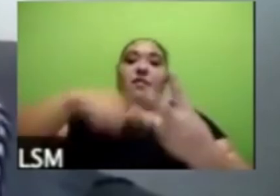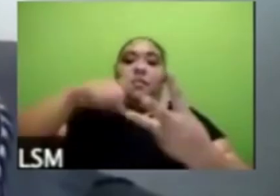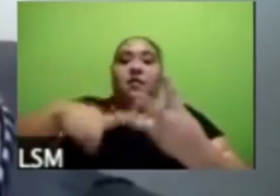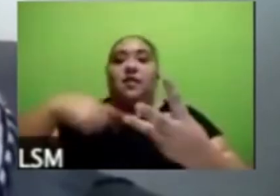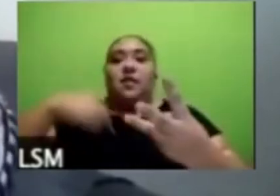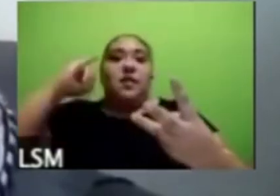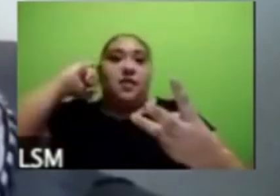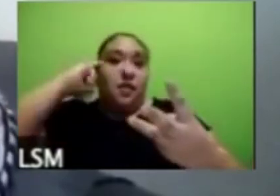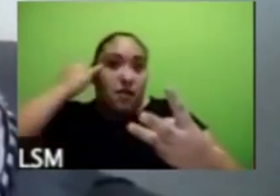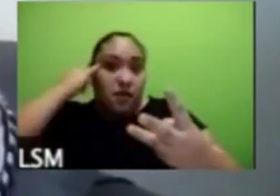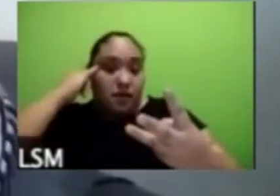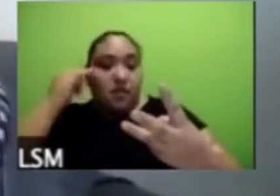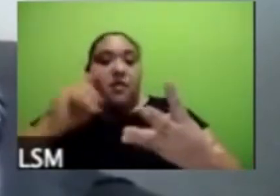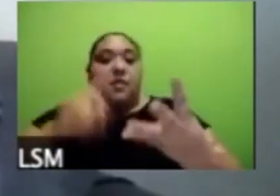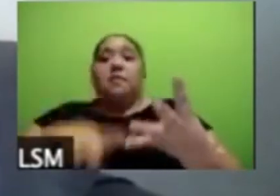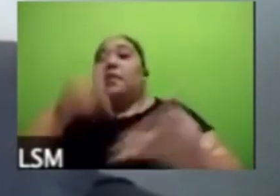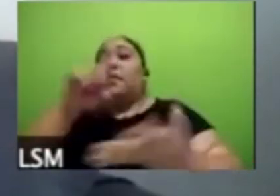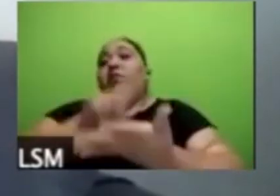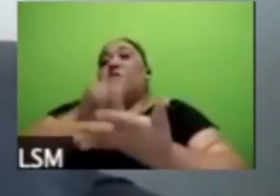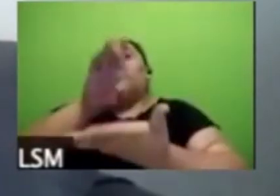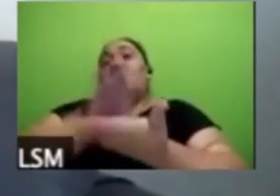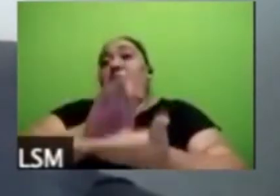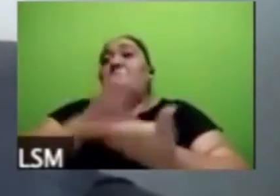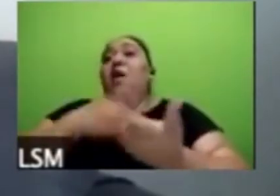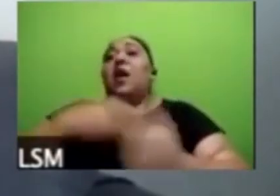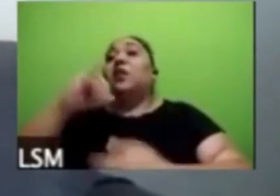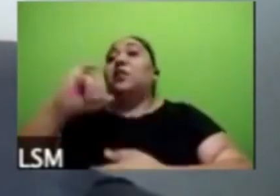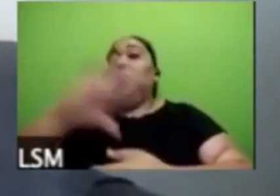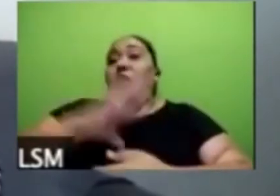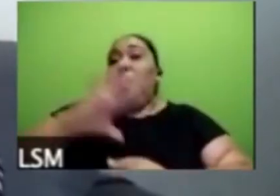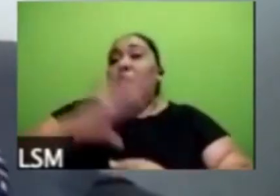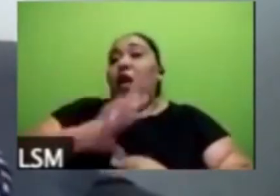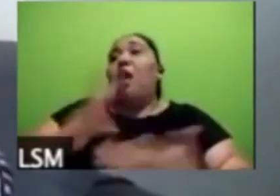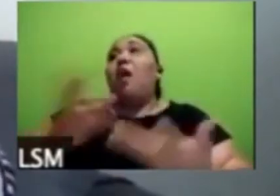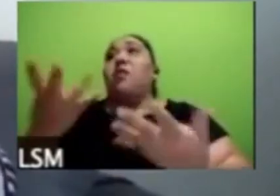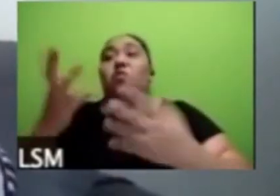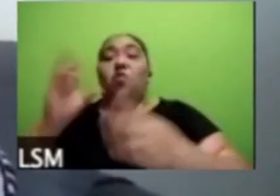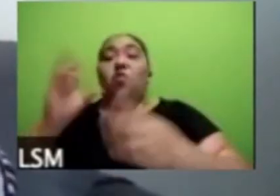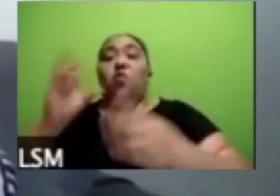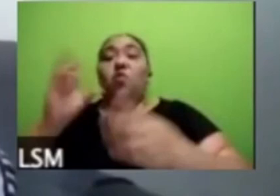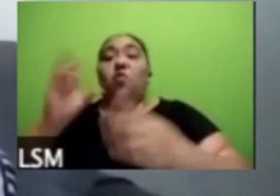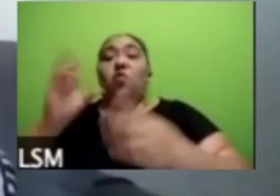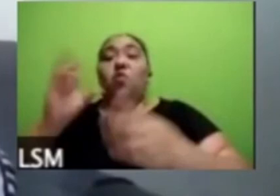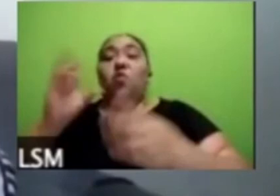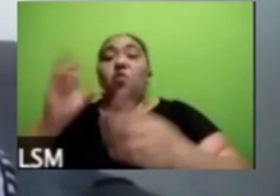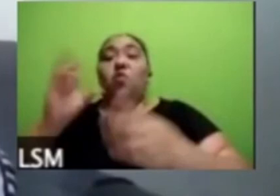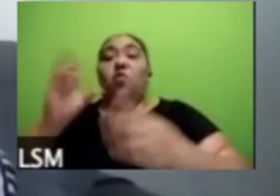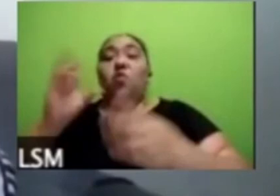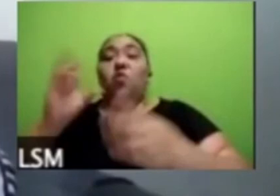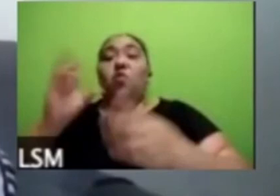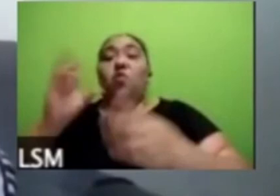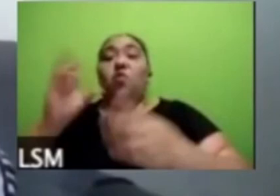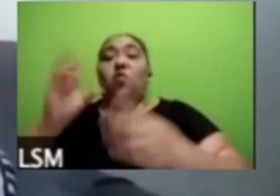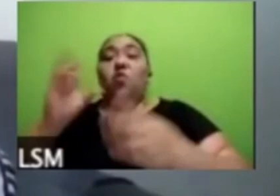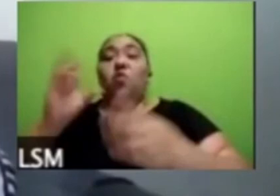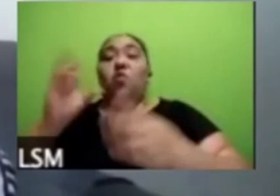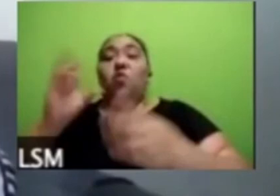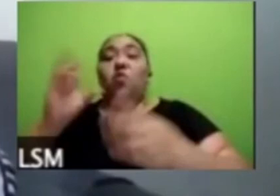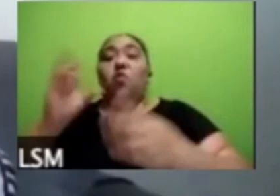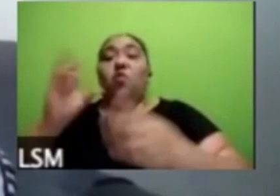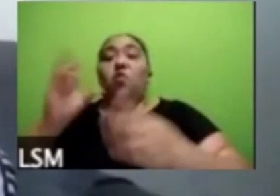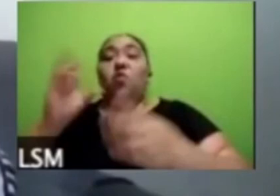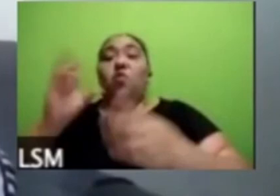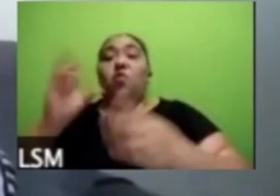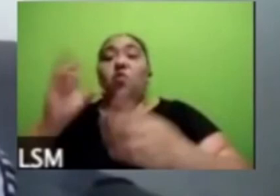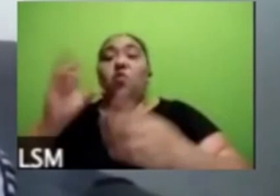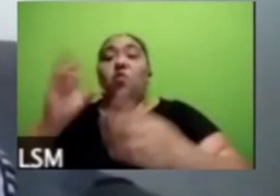también la discapacidad si hay presencia uno de discapacidad la orientación sexual y la identidad de género también ayuda en estas